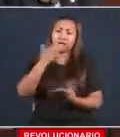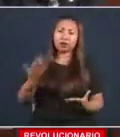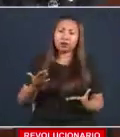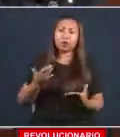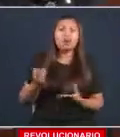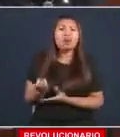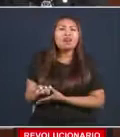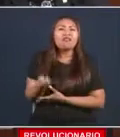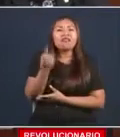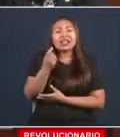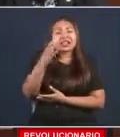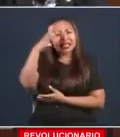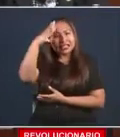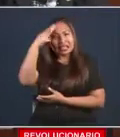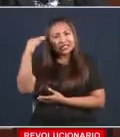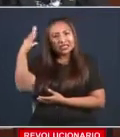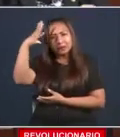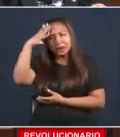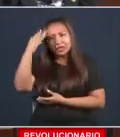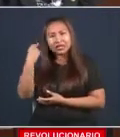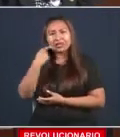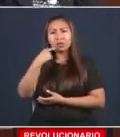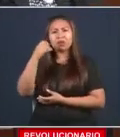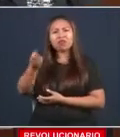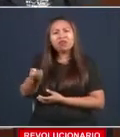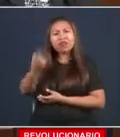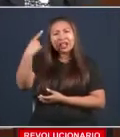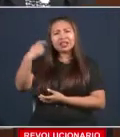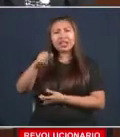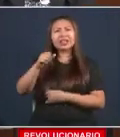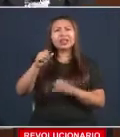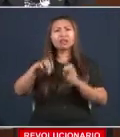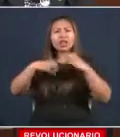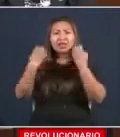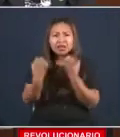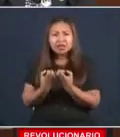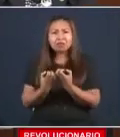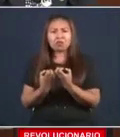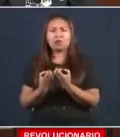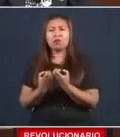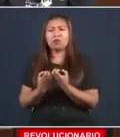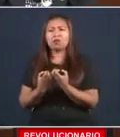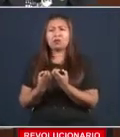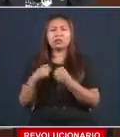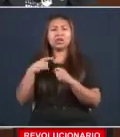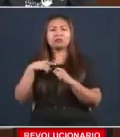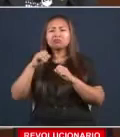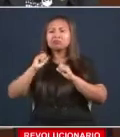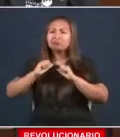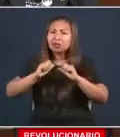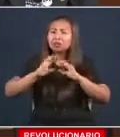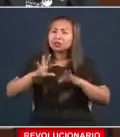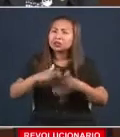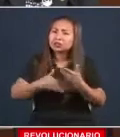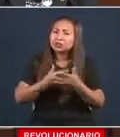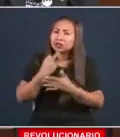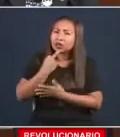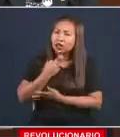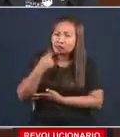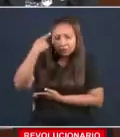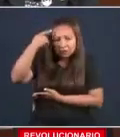experiencia o falta de asesores con experiencia política para poder transmitir lo que piensan.